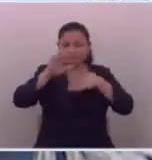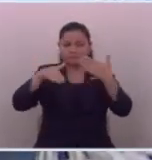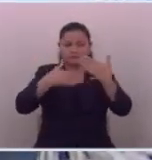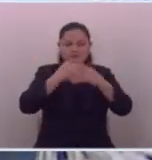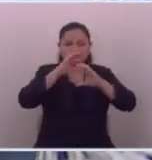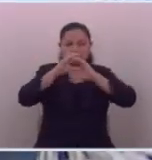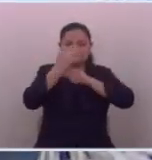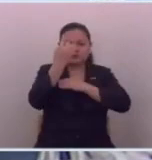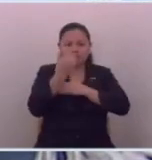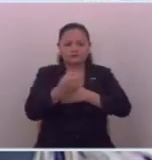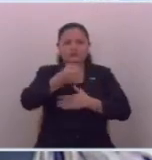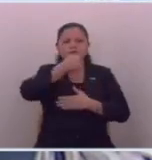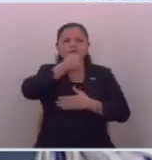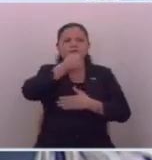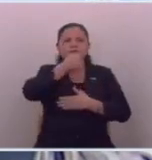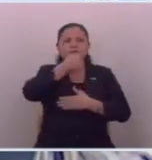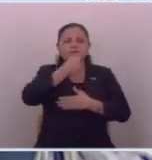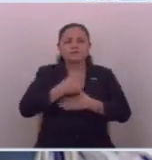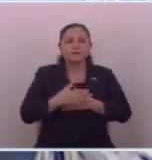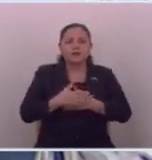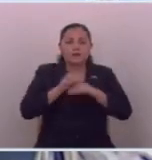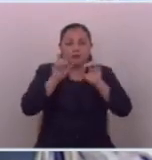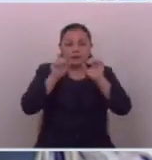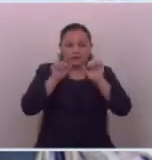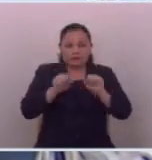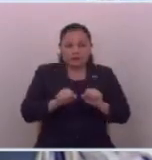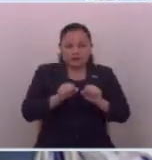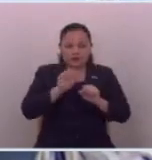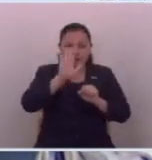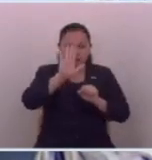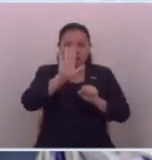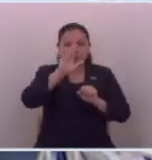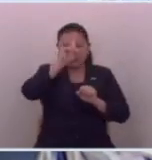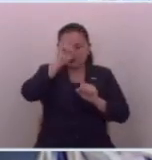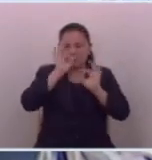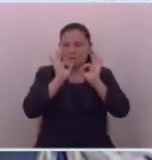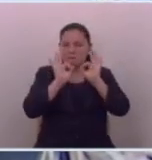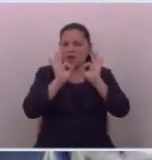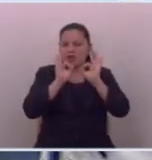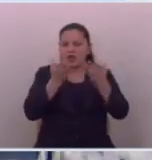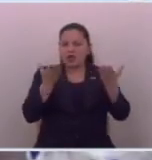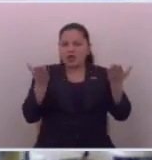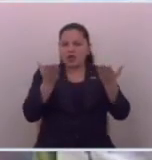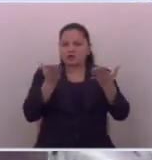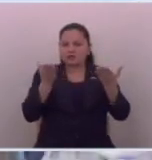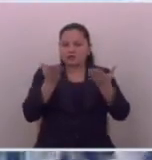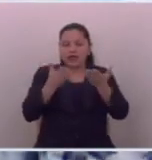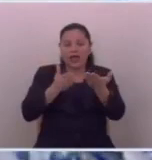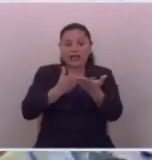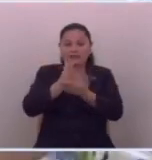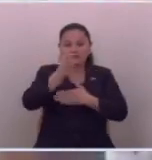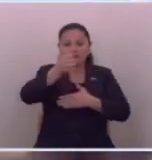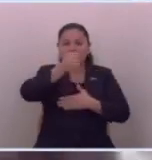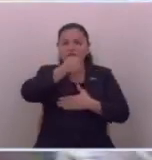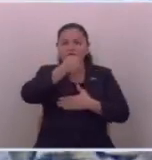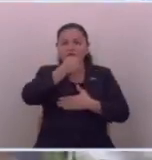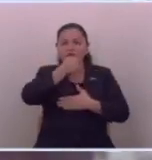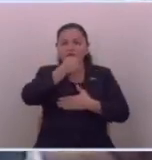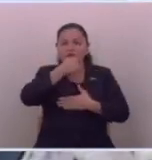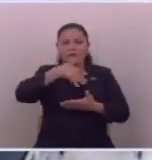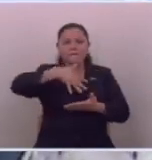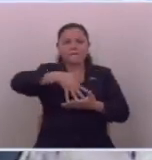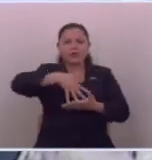comunicador o periodista pueda desempeñar bien su trabajo es el acceso a la información